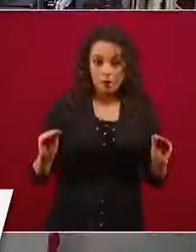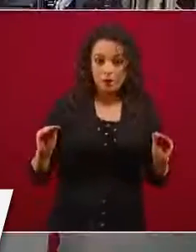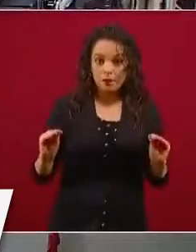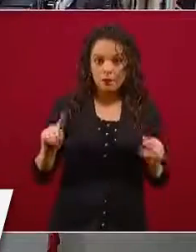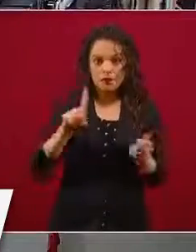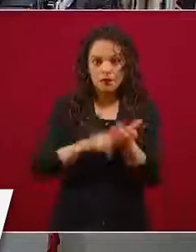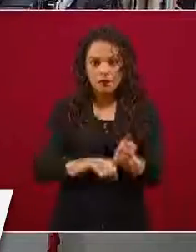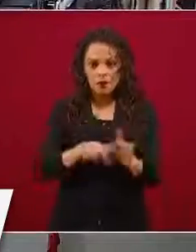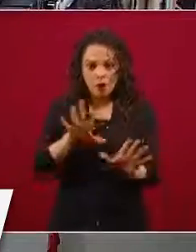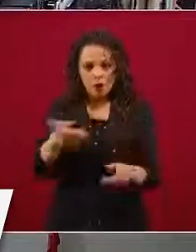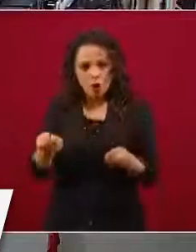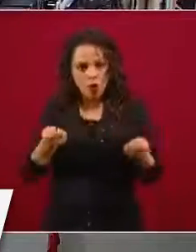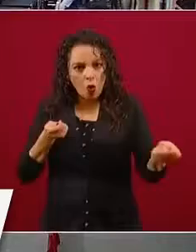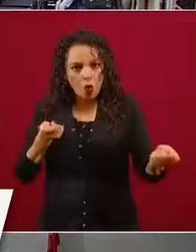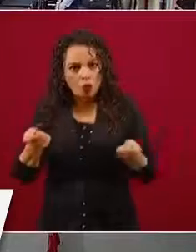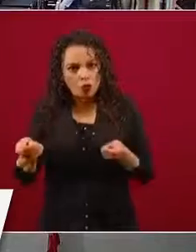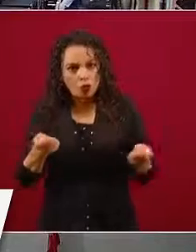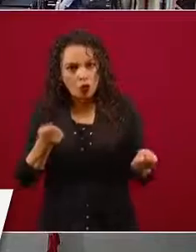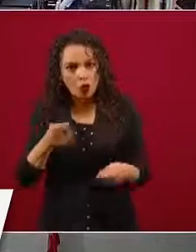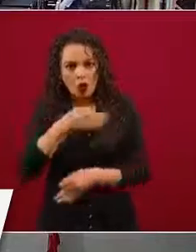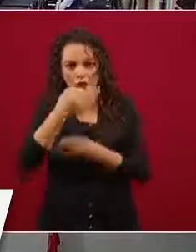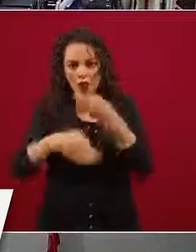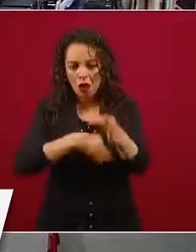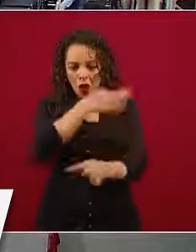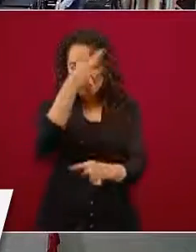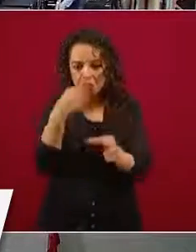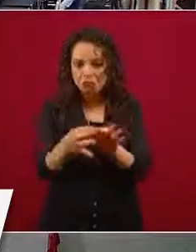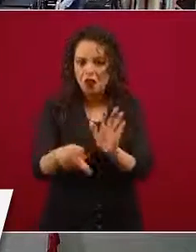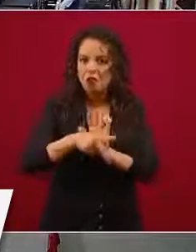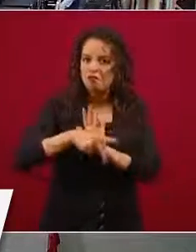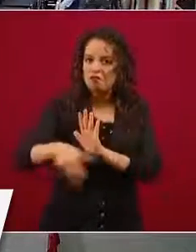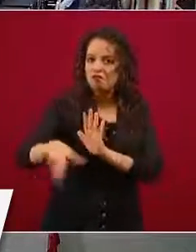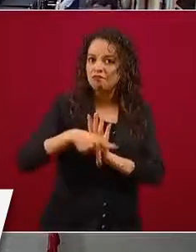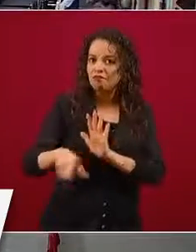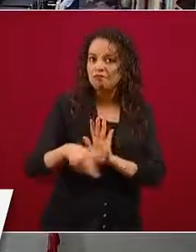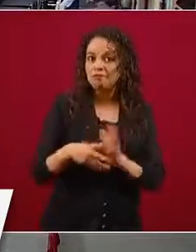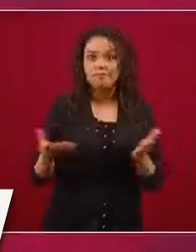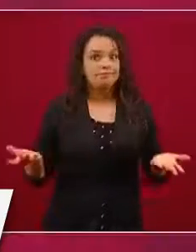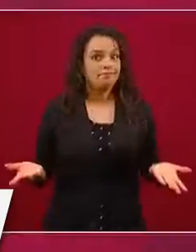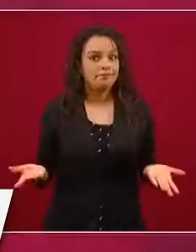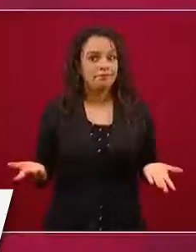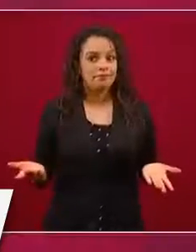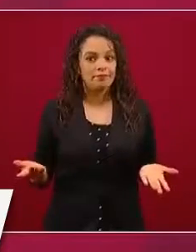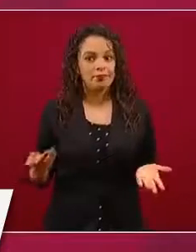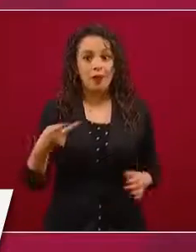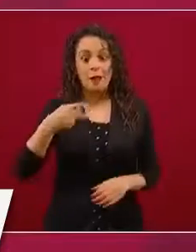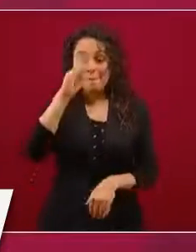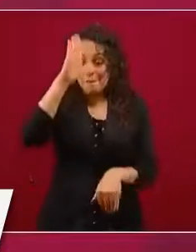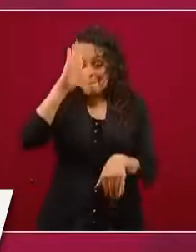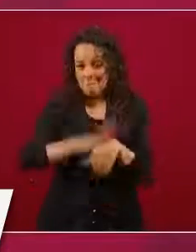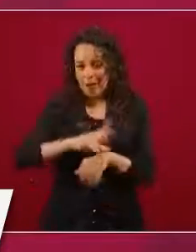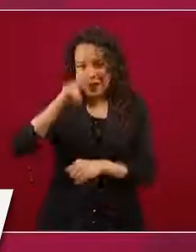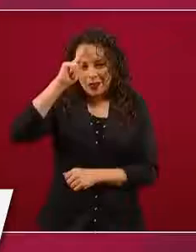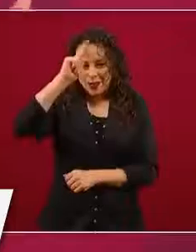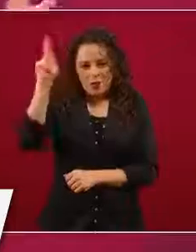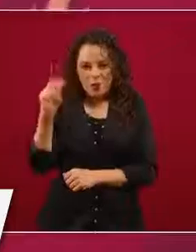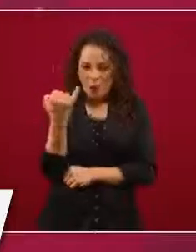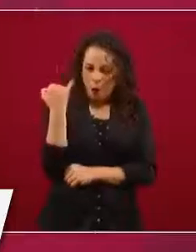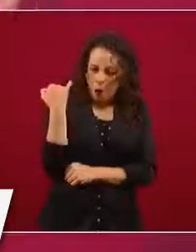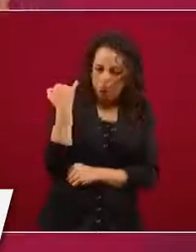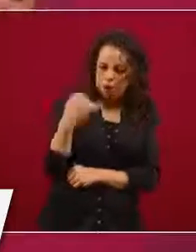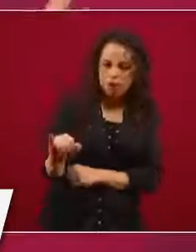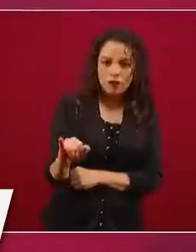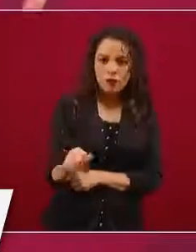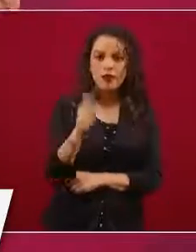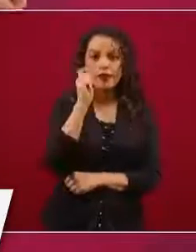de los medios de comunicación. Pero bueno, el absurdo. Empiezan a promover